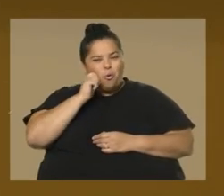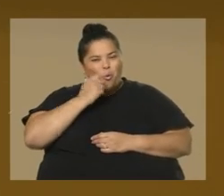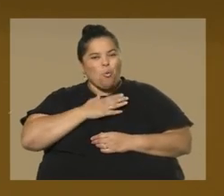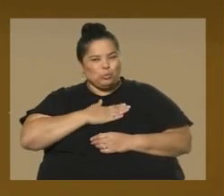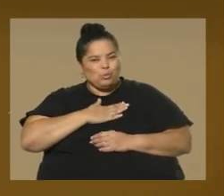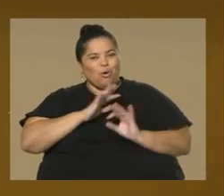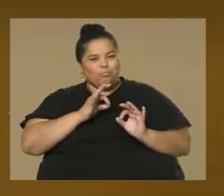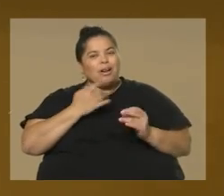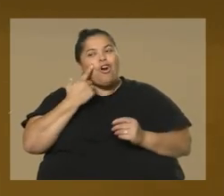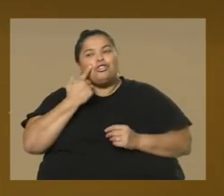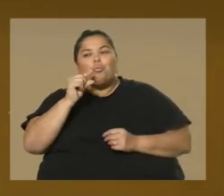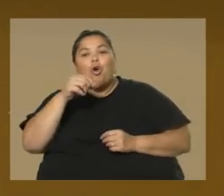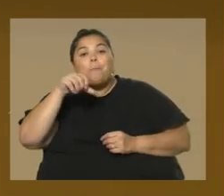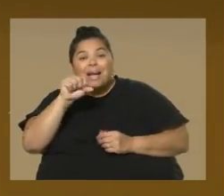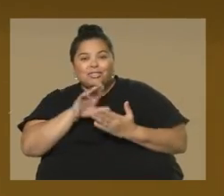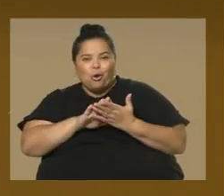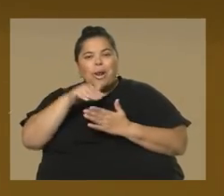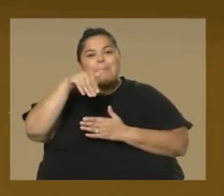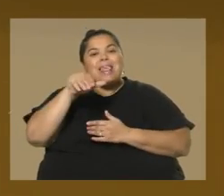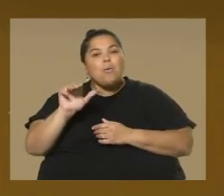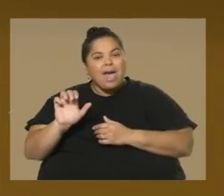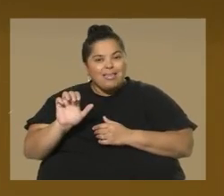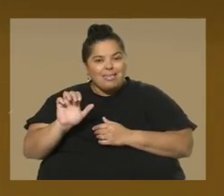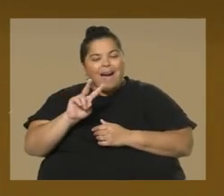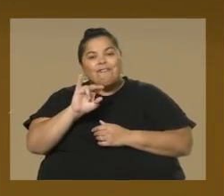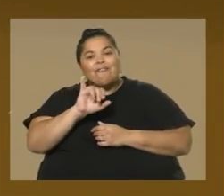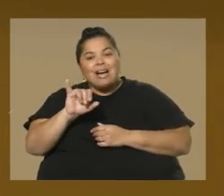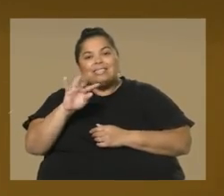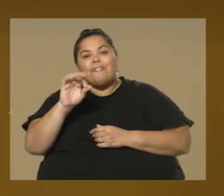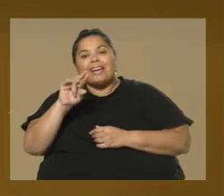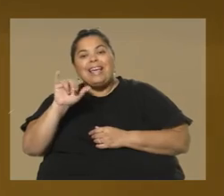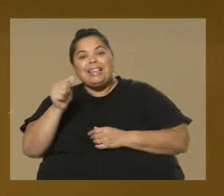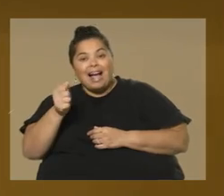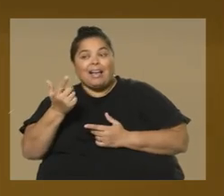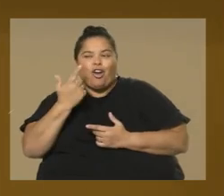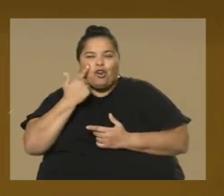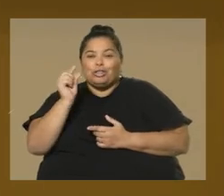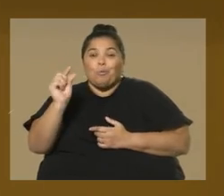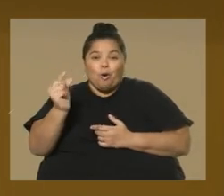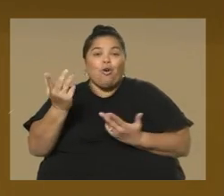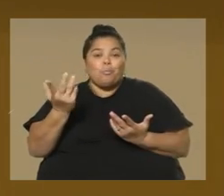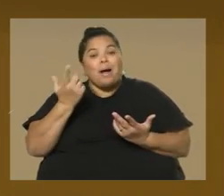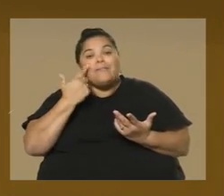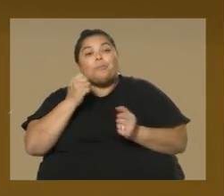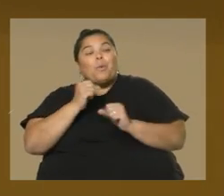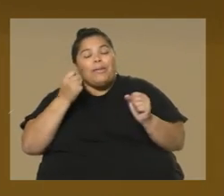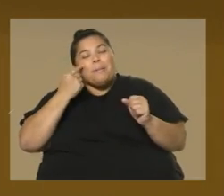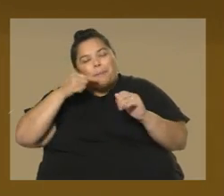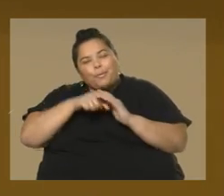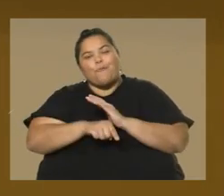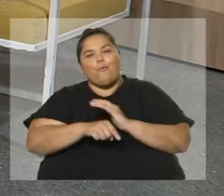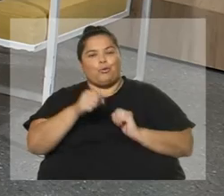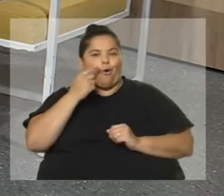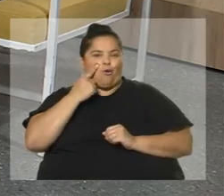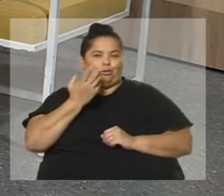acerca de esta persona de la que tampoco conocemos, ¿no? Que la idea, creo yo, es quedarse con esas ganas de conocer un poco más de María Eugenia.